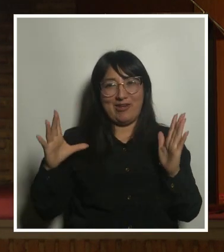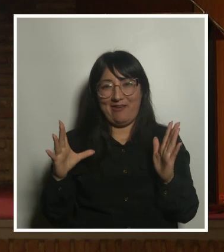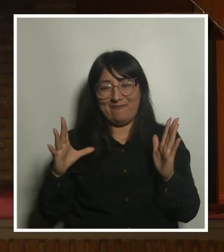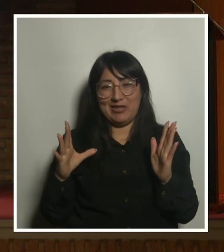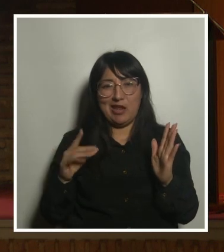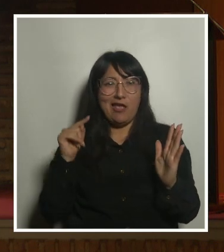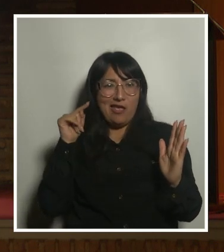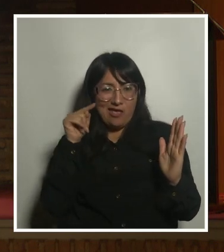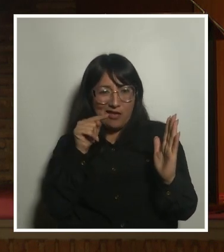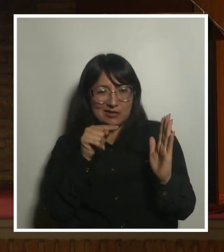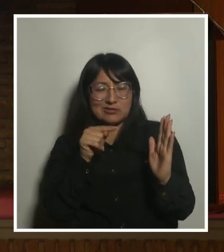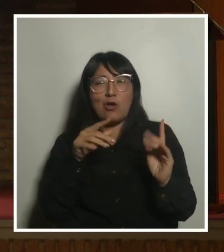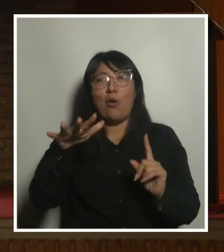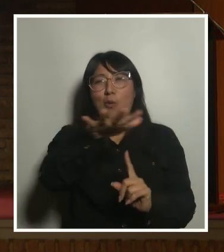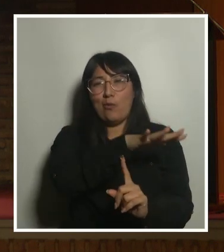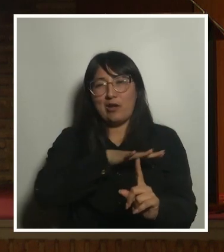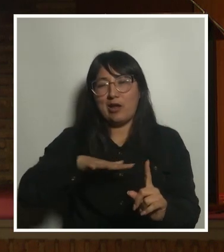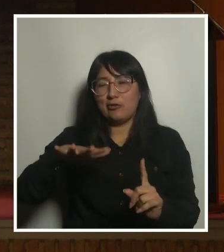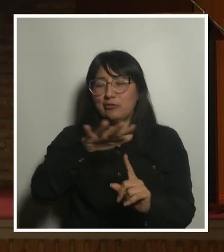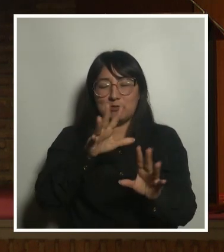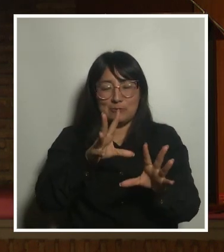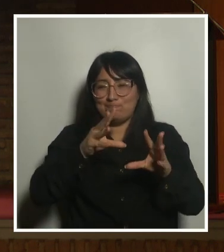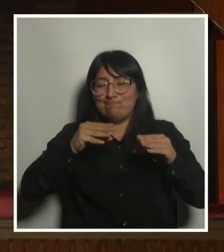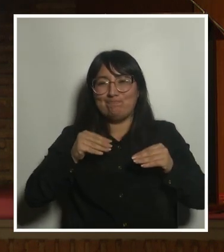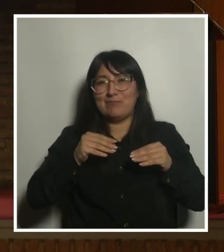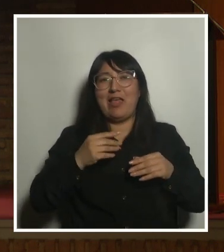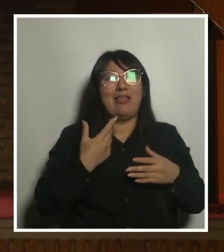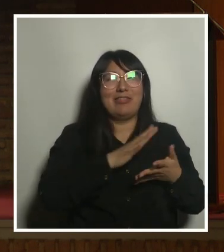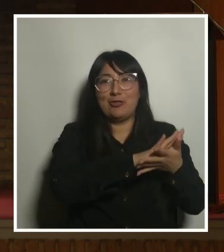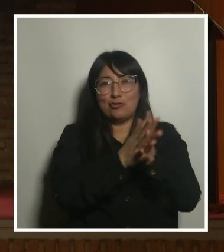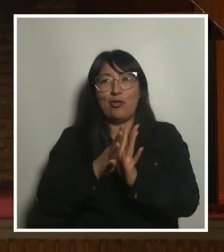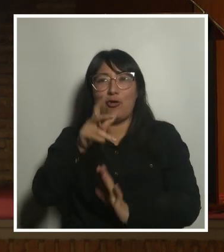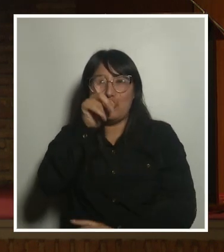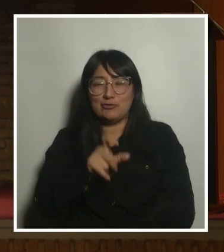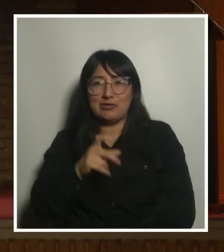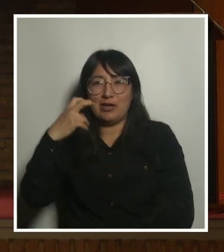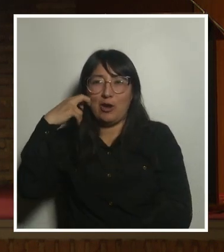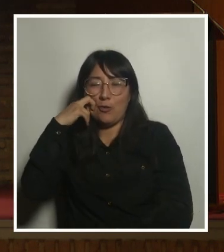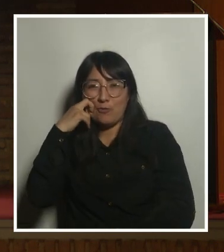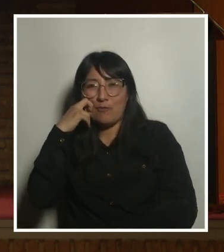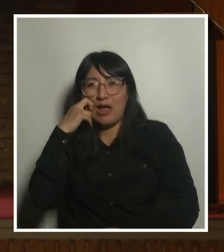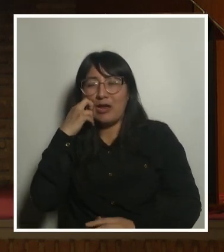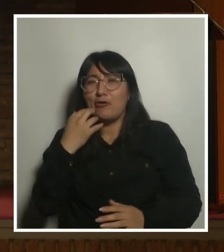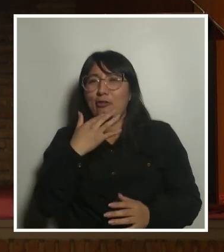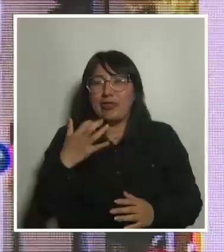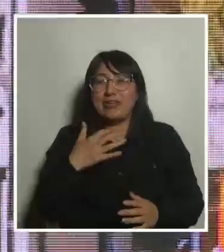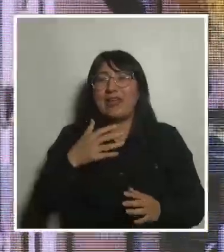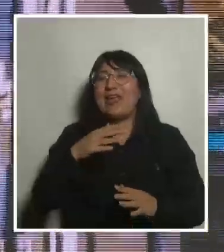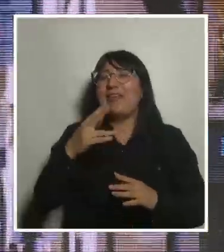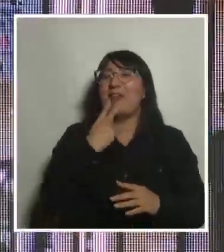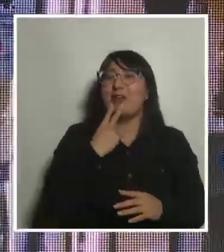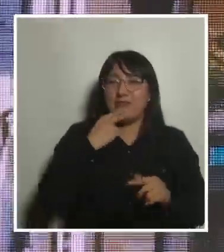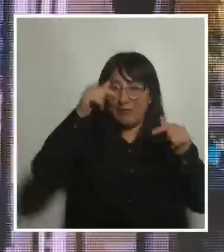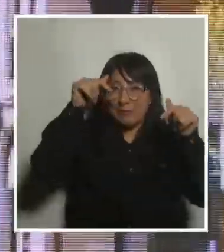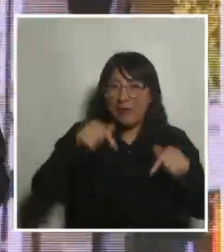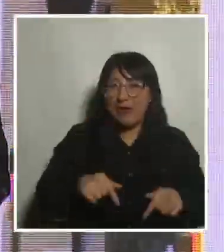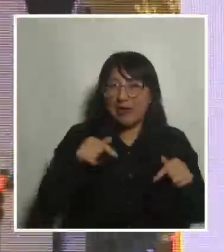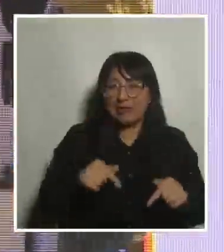vulnerabilidad es una condición innata a los seres humanos frente a la falacia capitalista de la autosuficiencia.